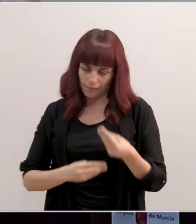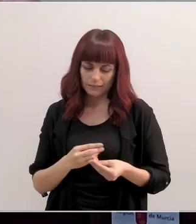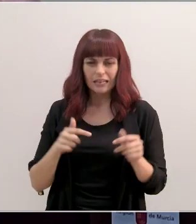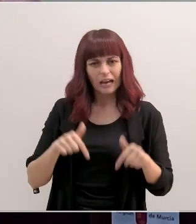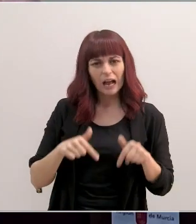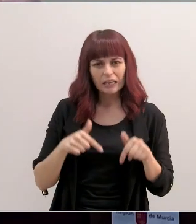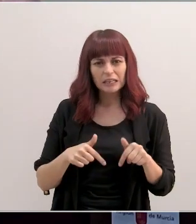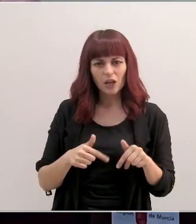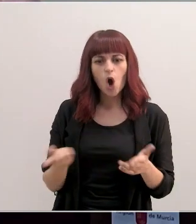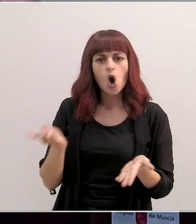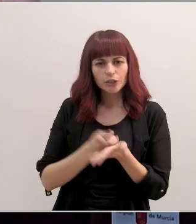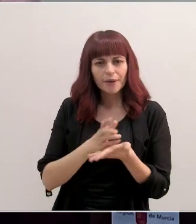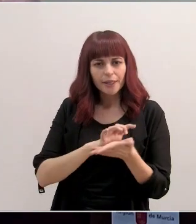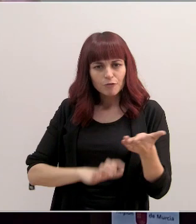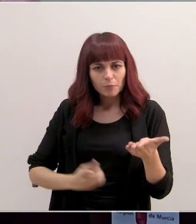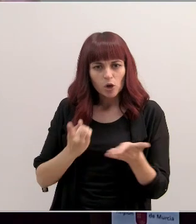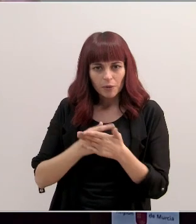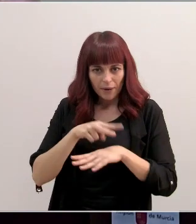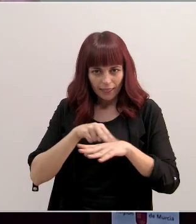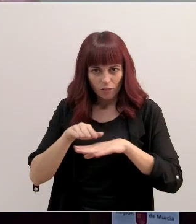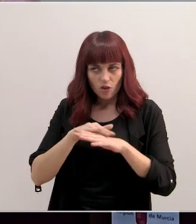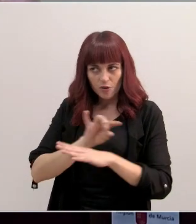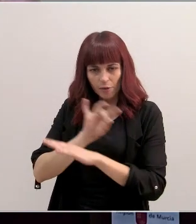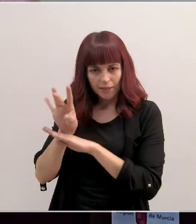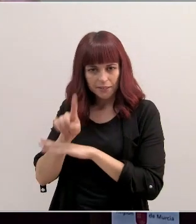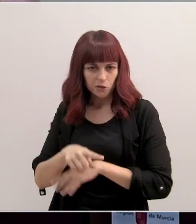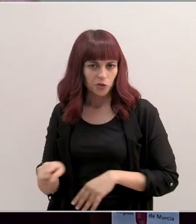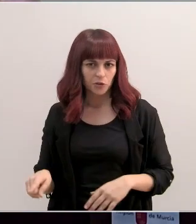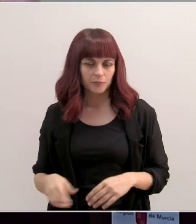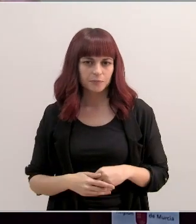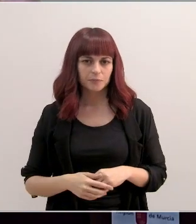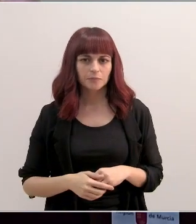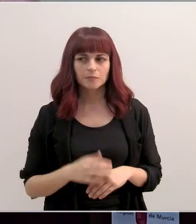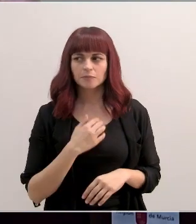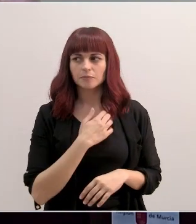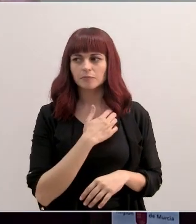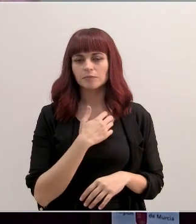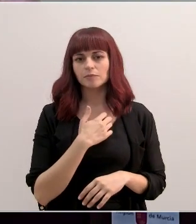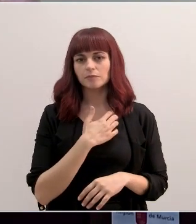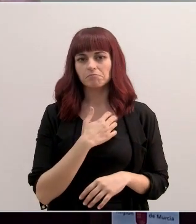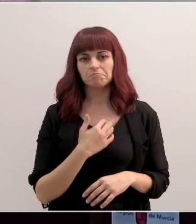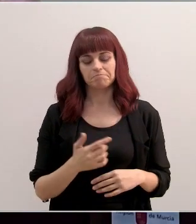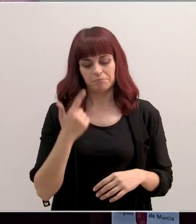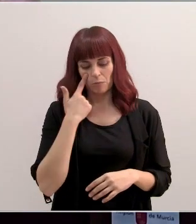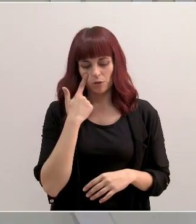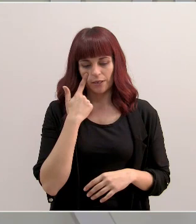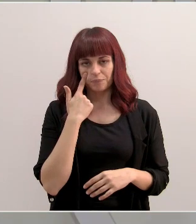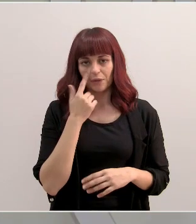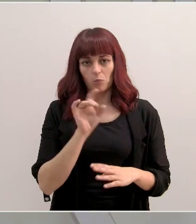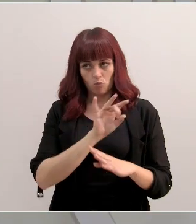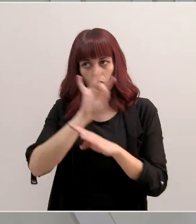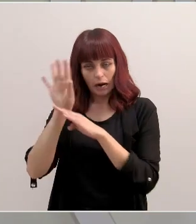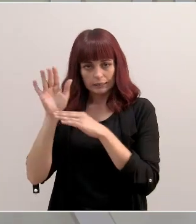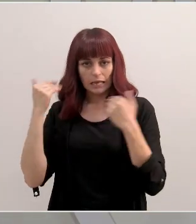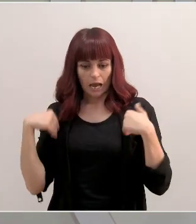volver a remitir un nuevo informe a la delegación del Gobierno con esos mismos documentos o no? Vamos a ver. Se ha mandado una carta